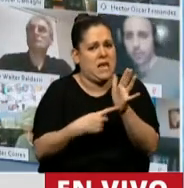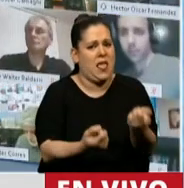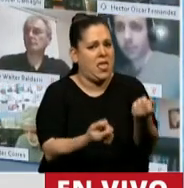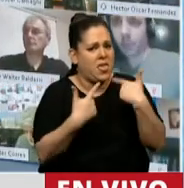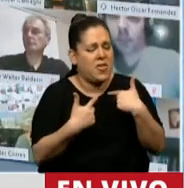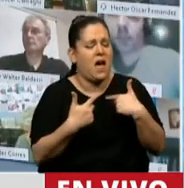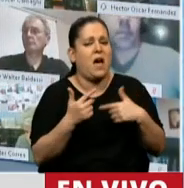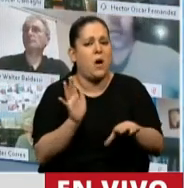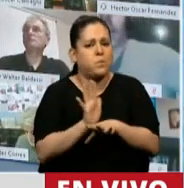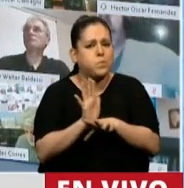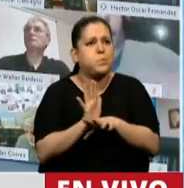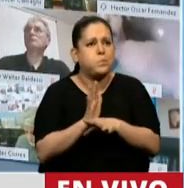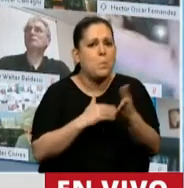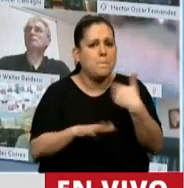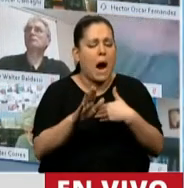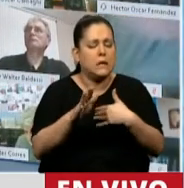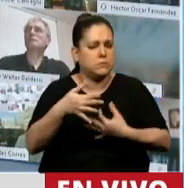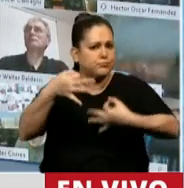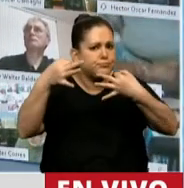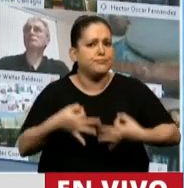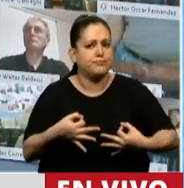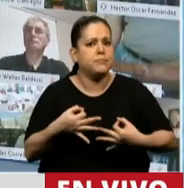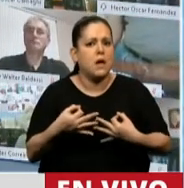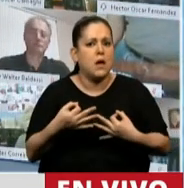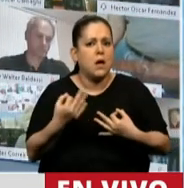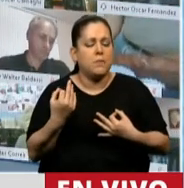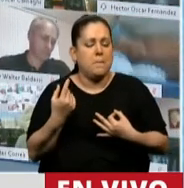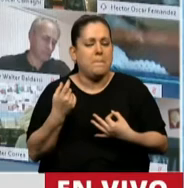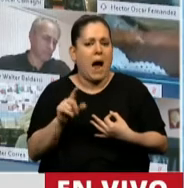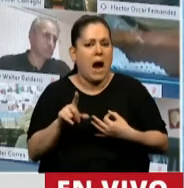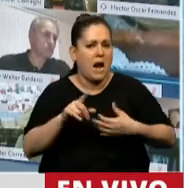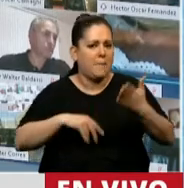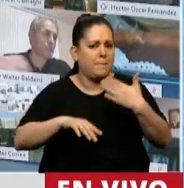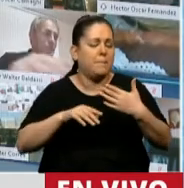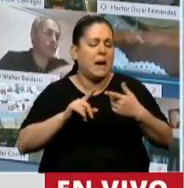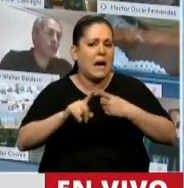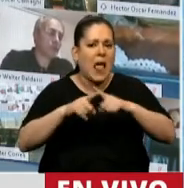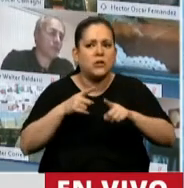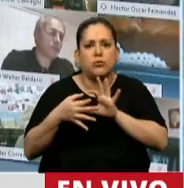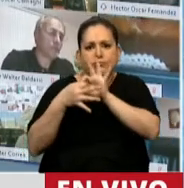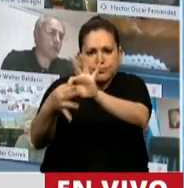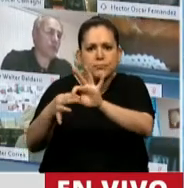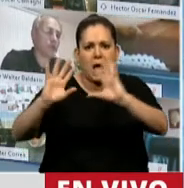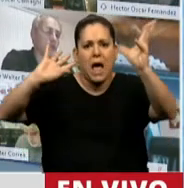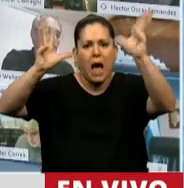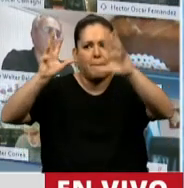uso más racional y en una interrelación más importante con el medio ambiente.